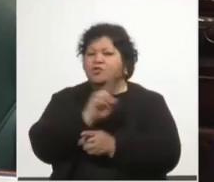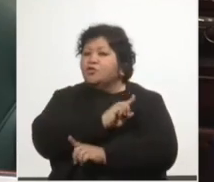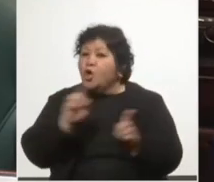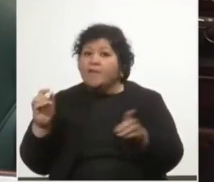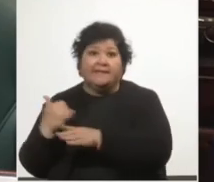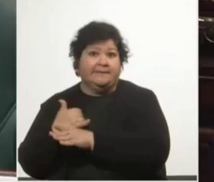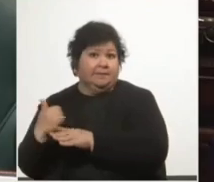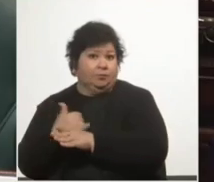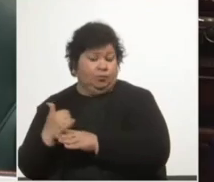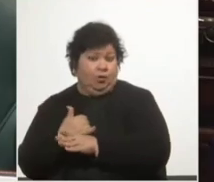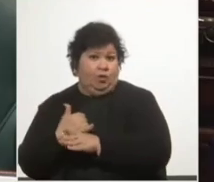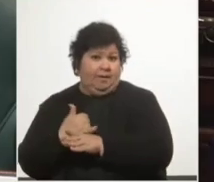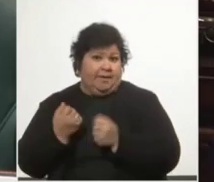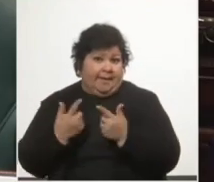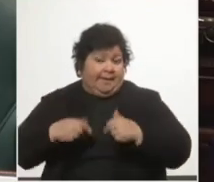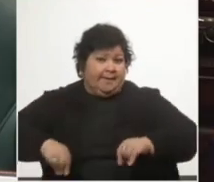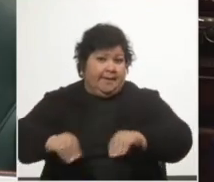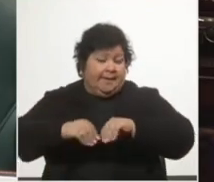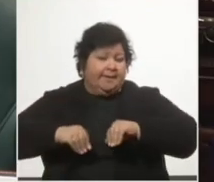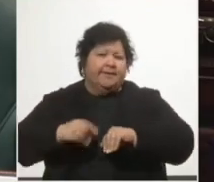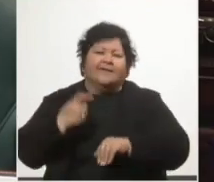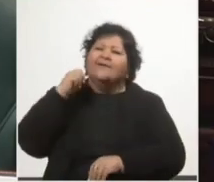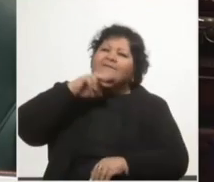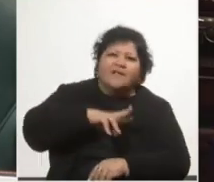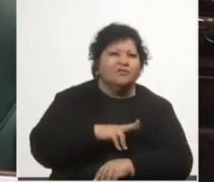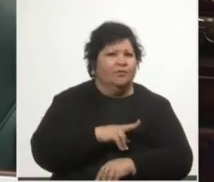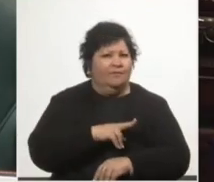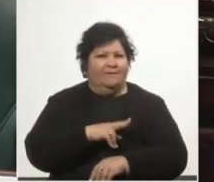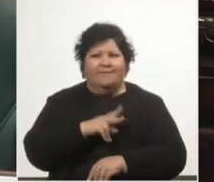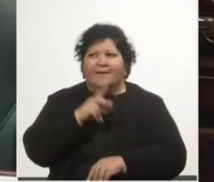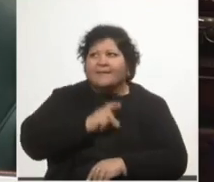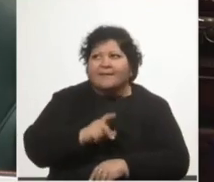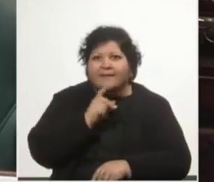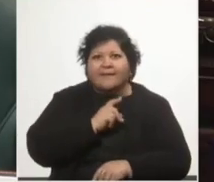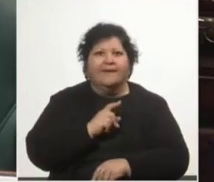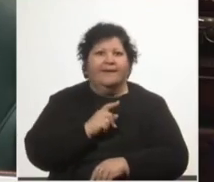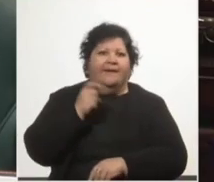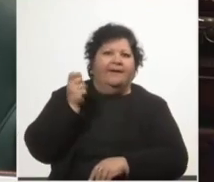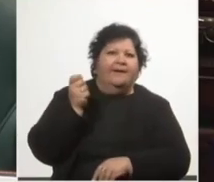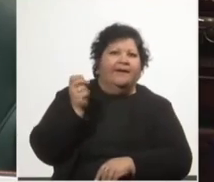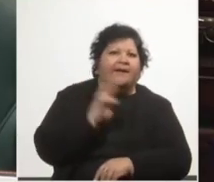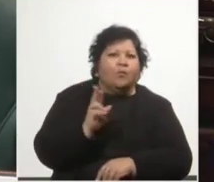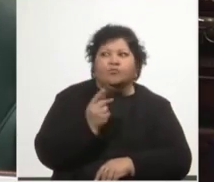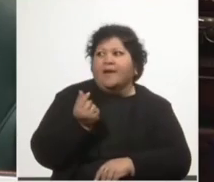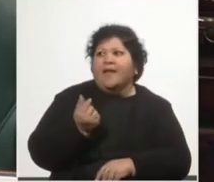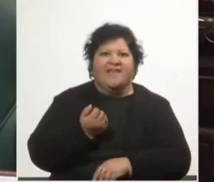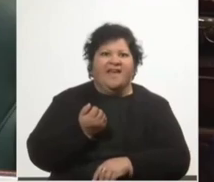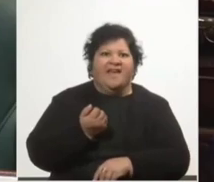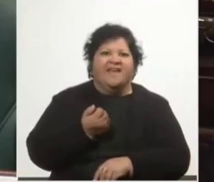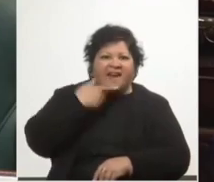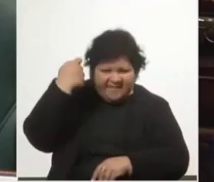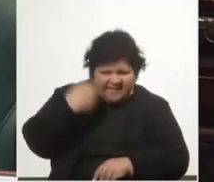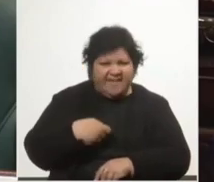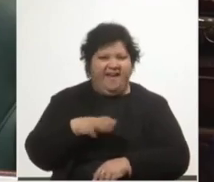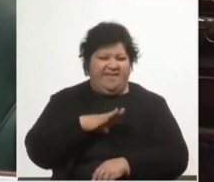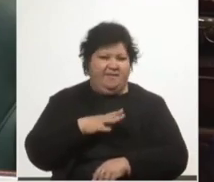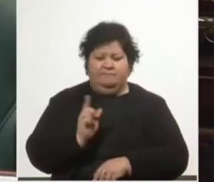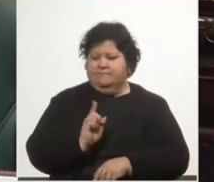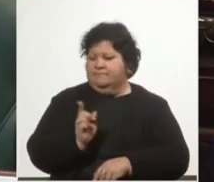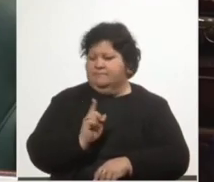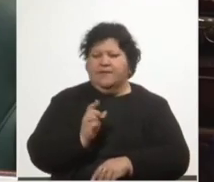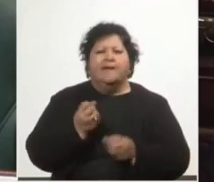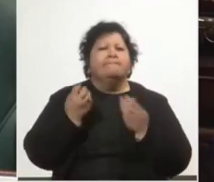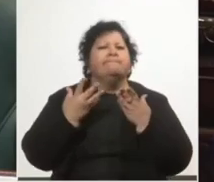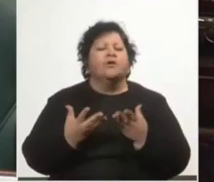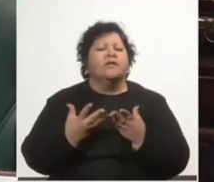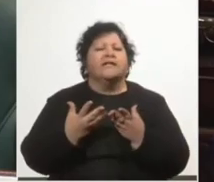Es falso que los recursos estén garantizados. ¿Por qué no destinar directamente los recursos como lo